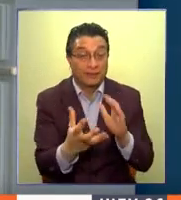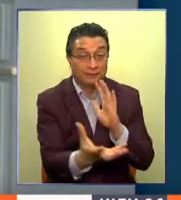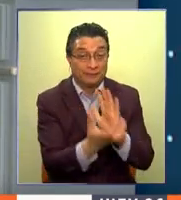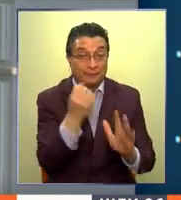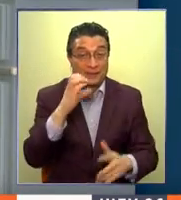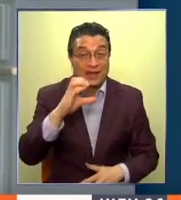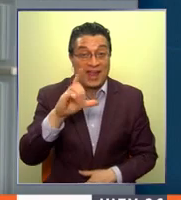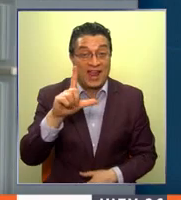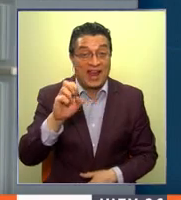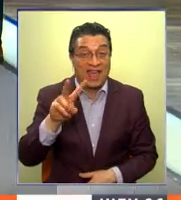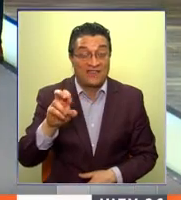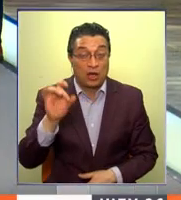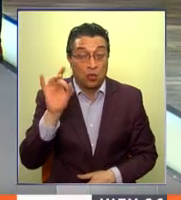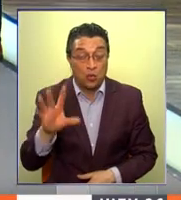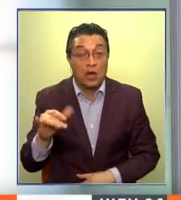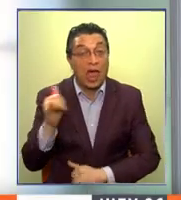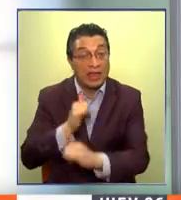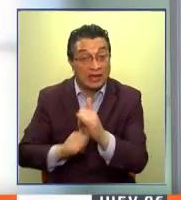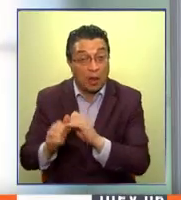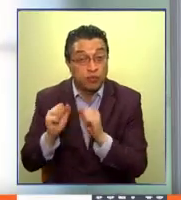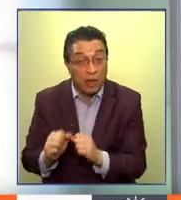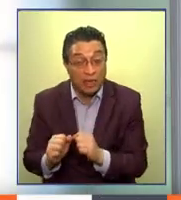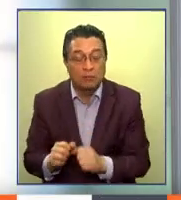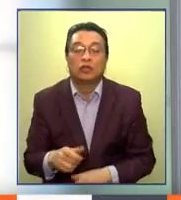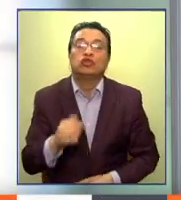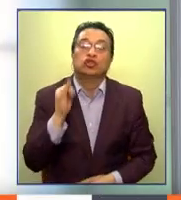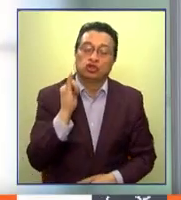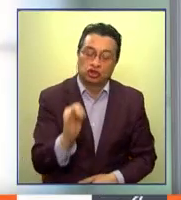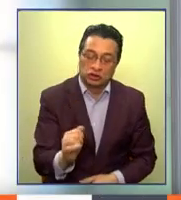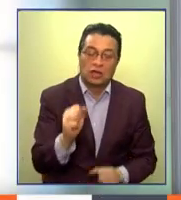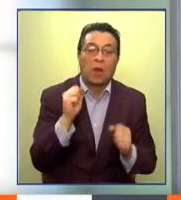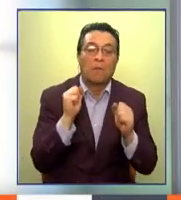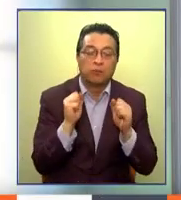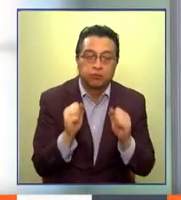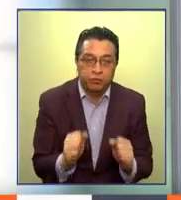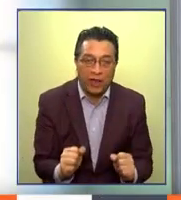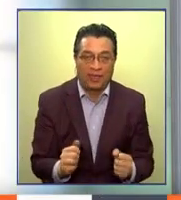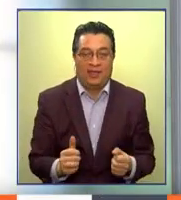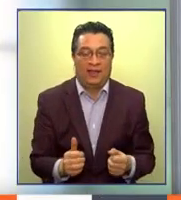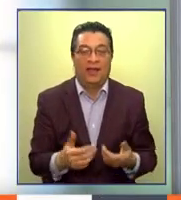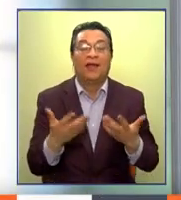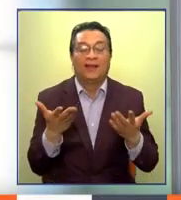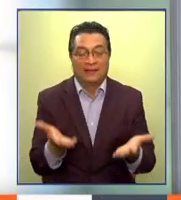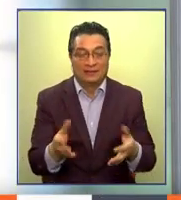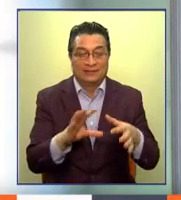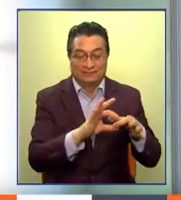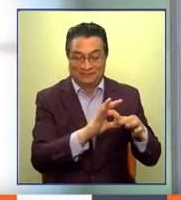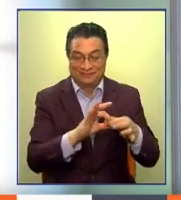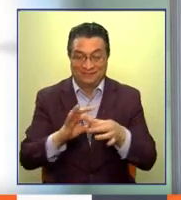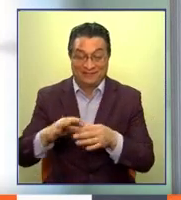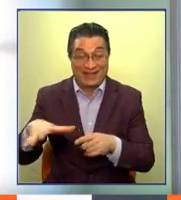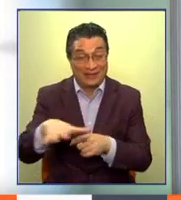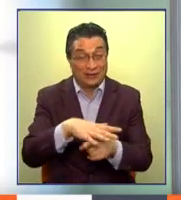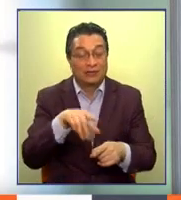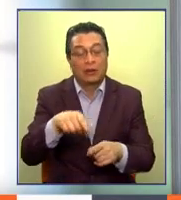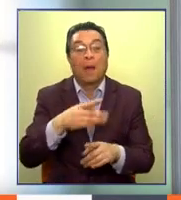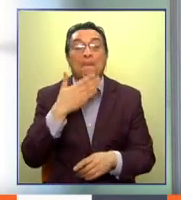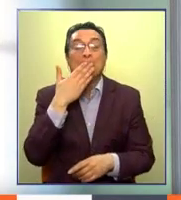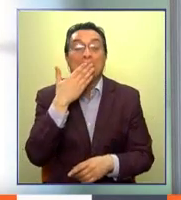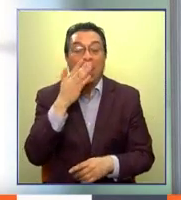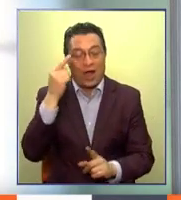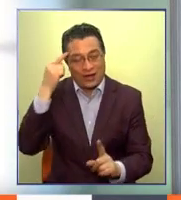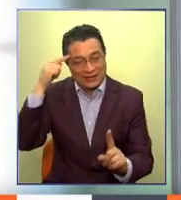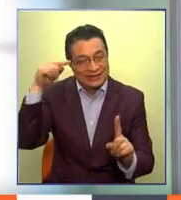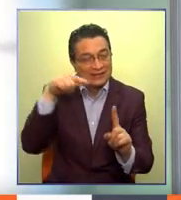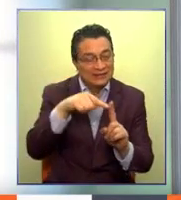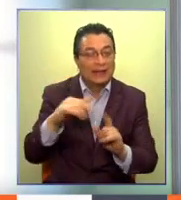única por Internet? Se puede sacar por Internet porque, claro, bajo este contexto de pandemia, lo recomendable es privilegiar la